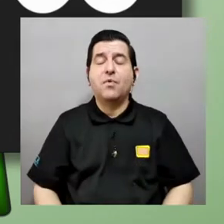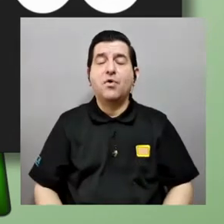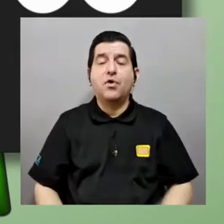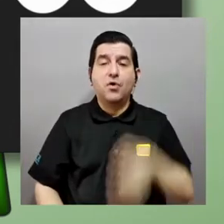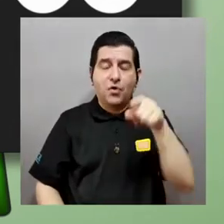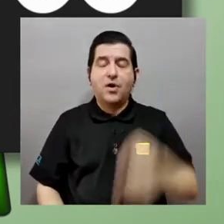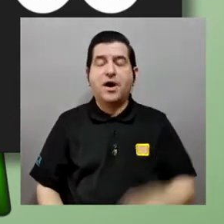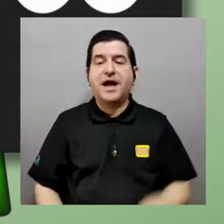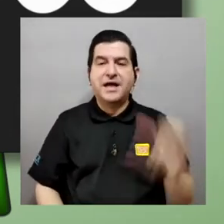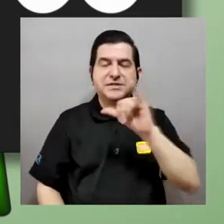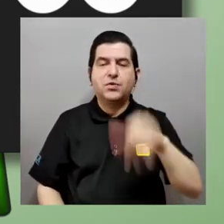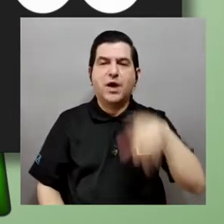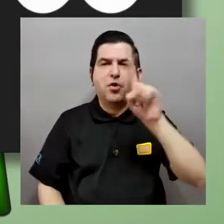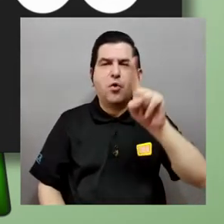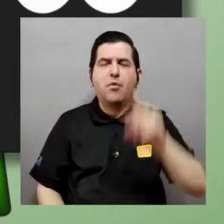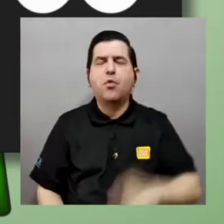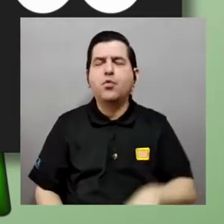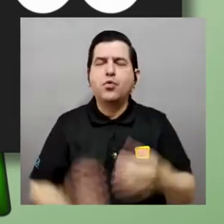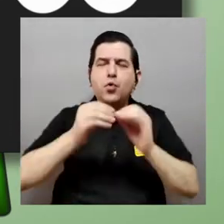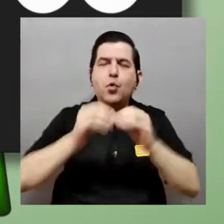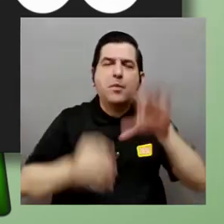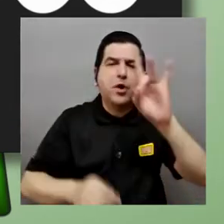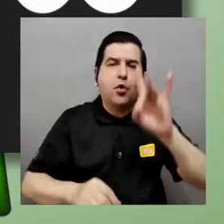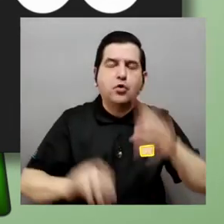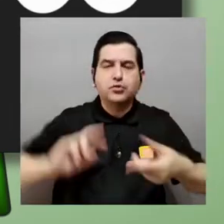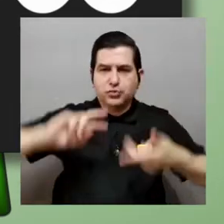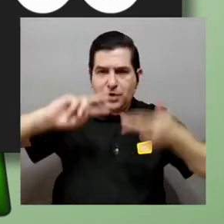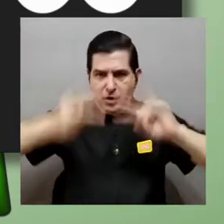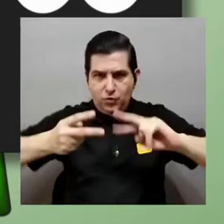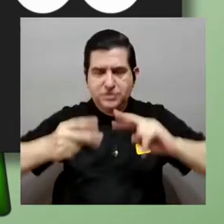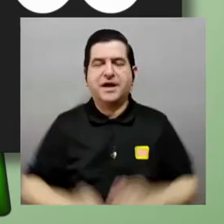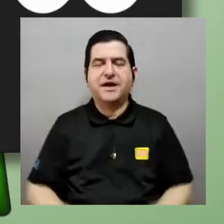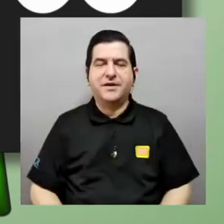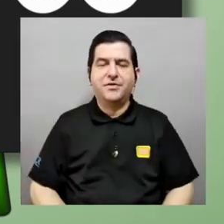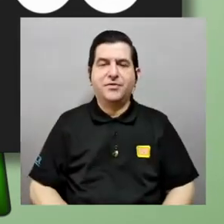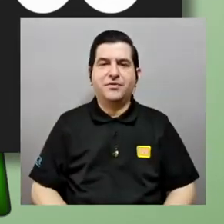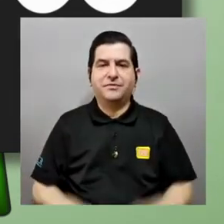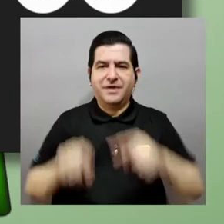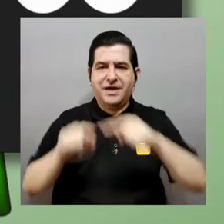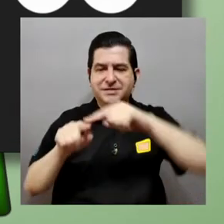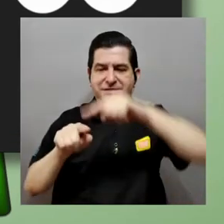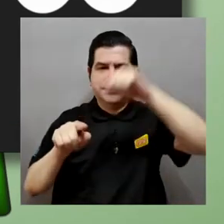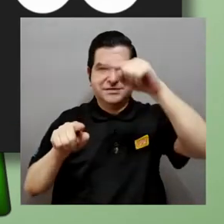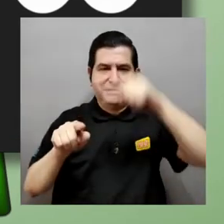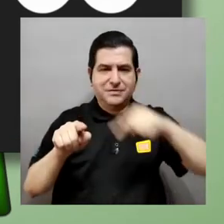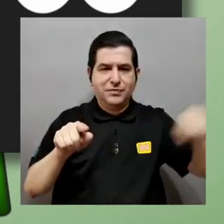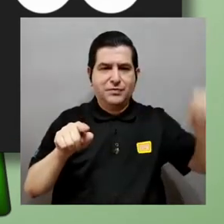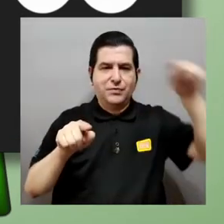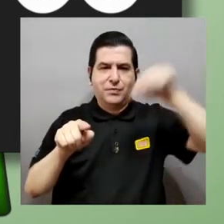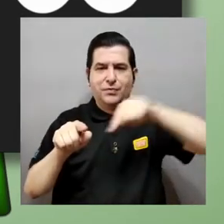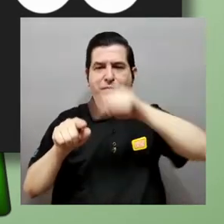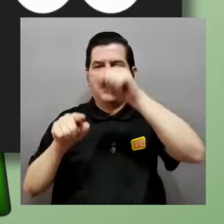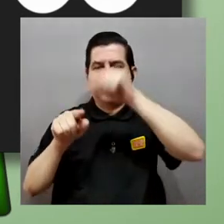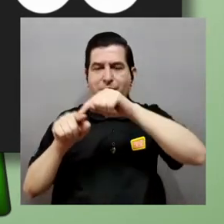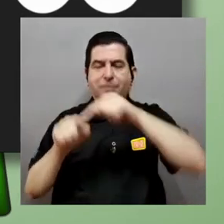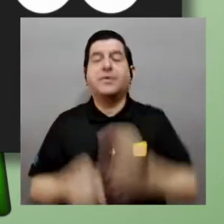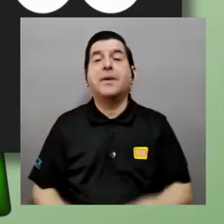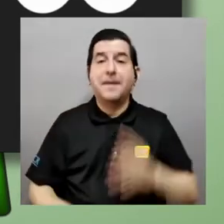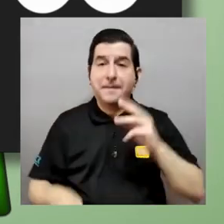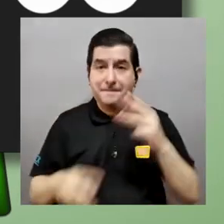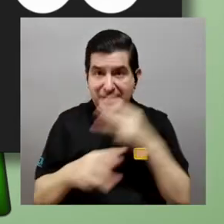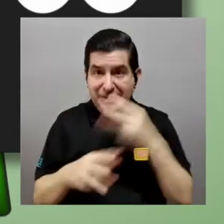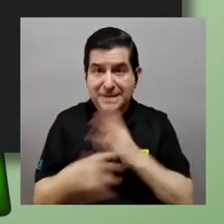del infinito generalmente hacemos eso un 8 al revés y como ven yo puse 8 de él bueno símbolos de infinitos como de diferentes tamaños porque vamos a ver por qué es que